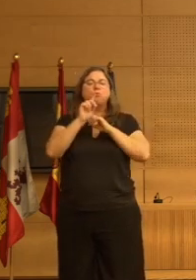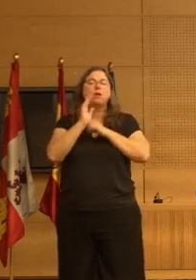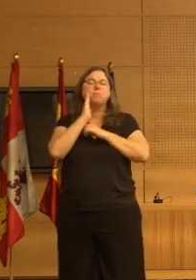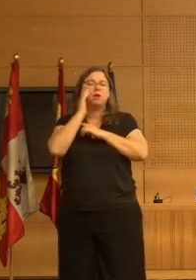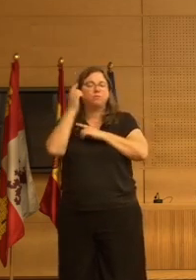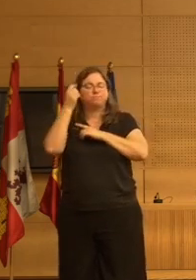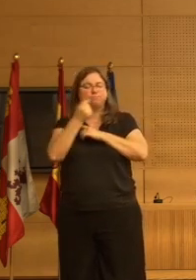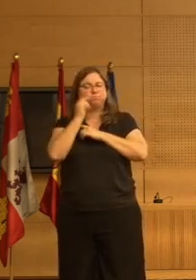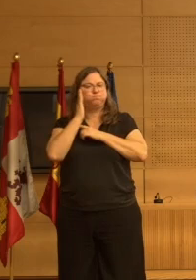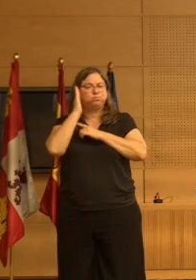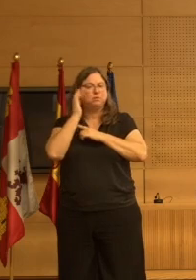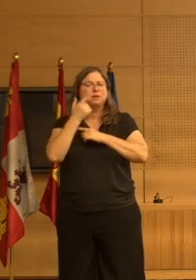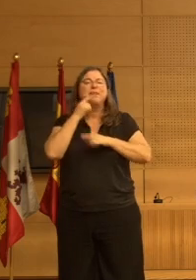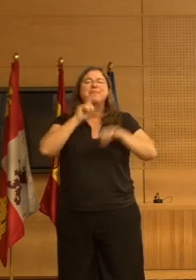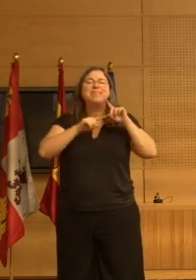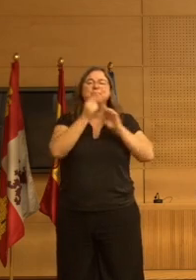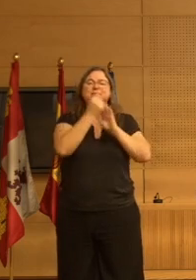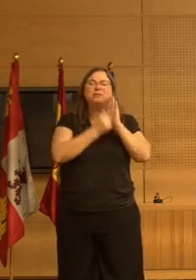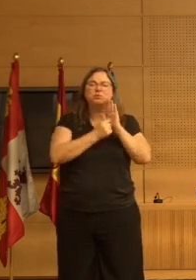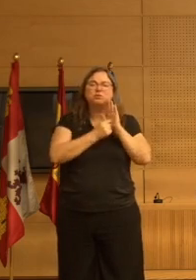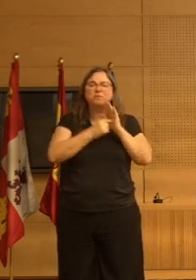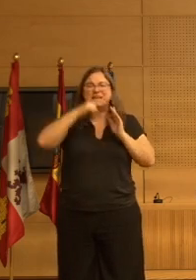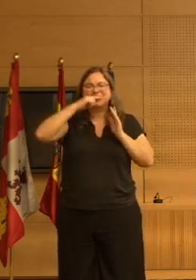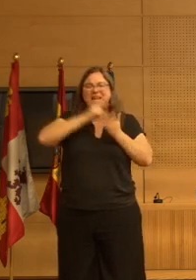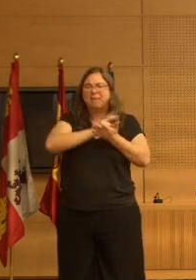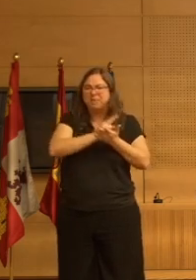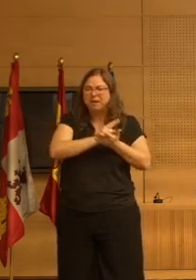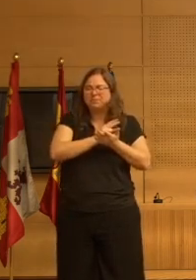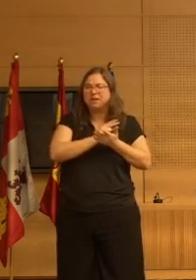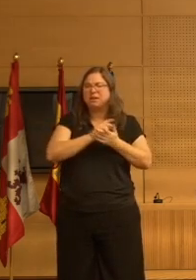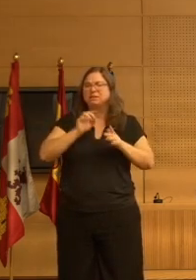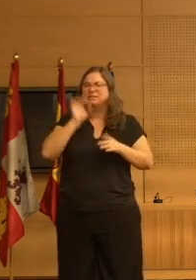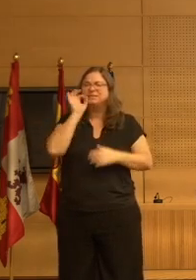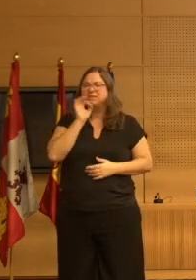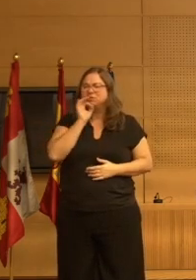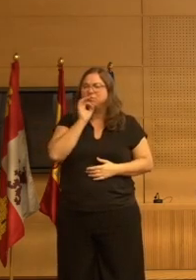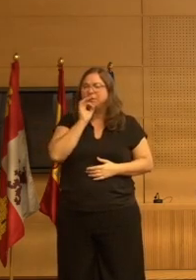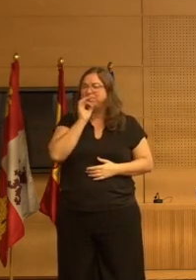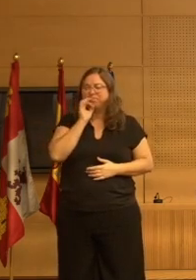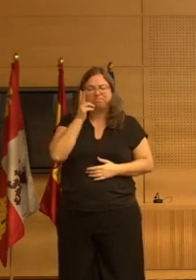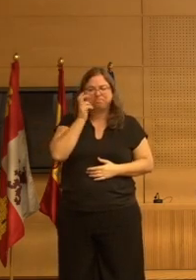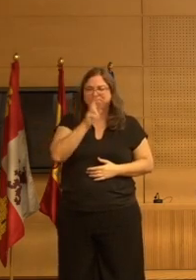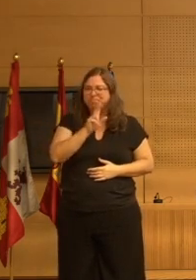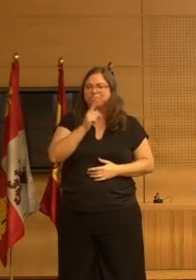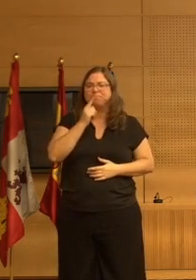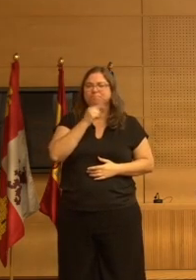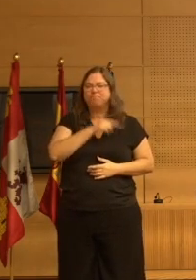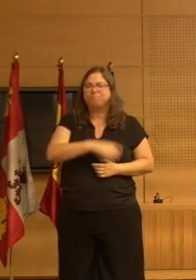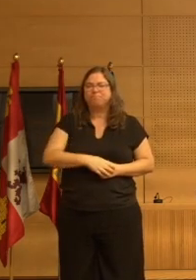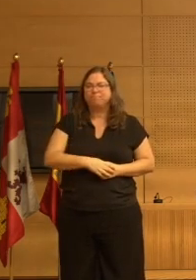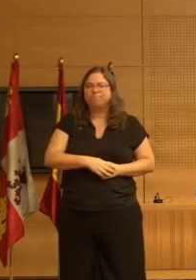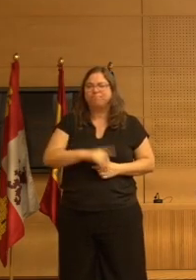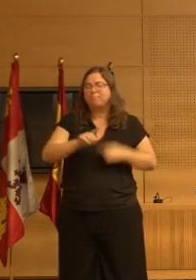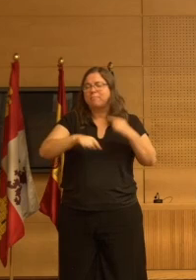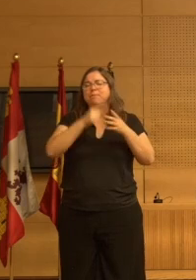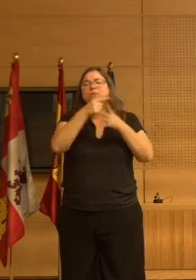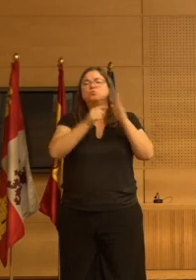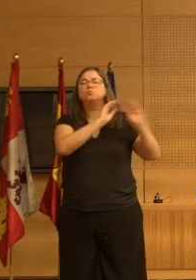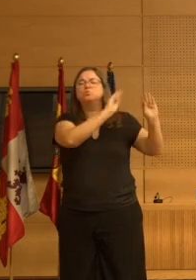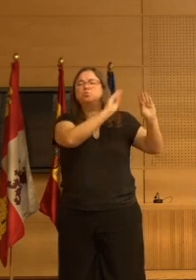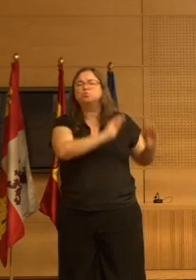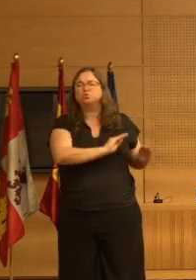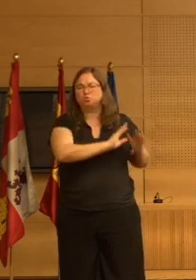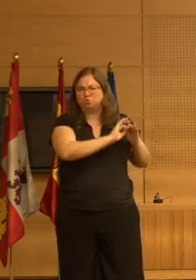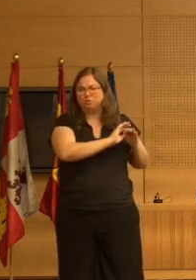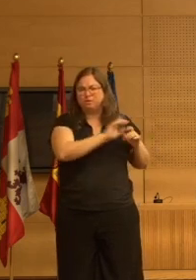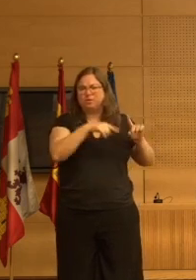manifforme antipsicóticos o antiepilépticos y síndrome impulsivo como ya he dicho los serotoninérgicos aquí tenemos